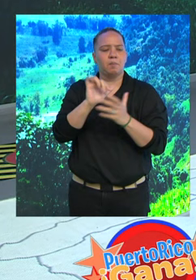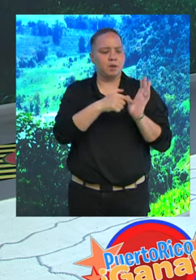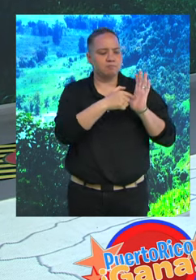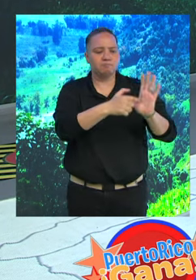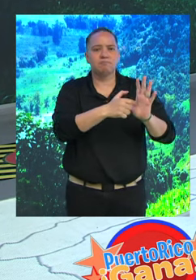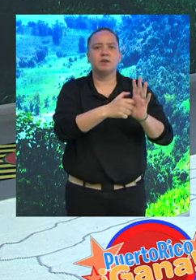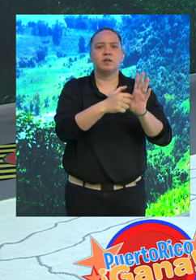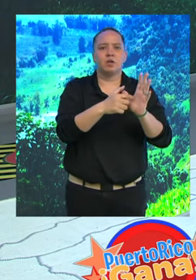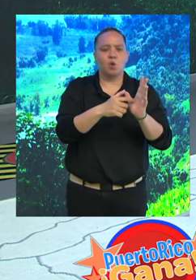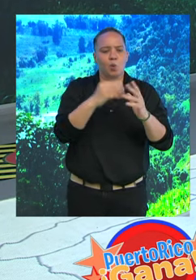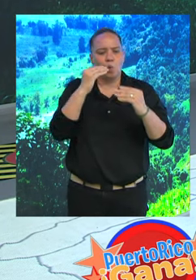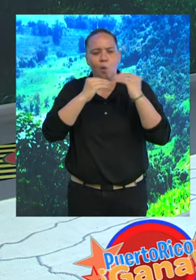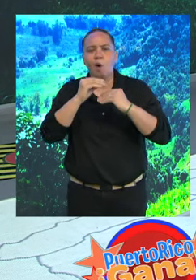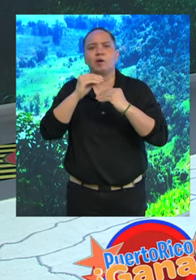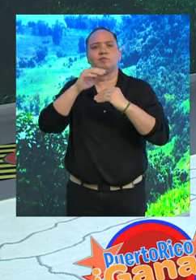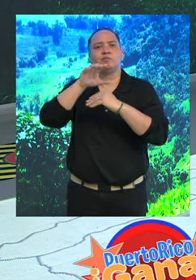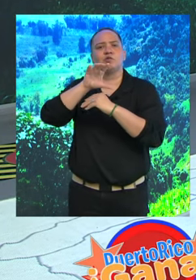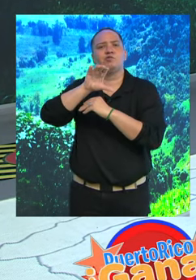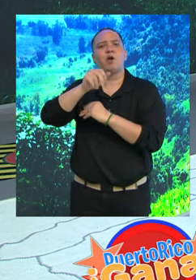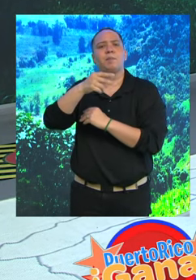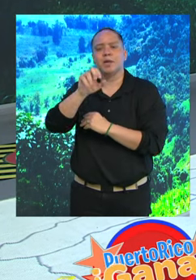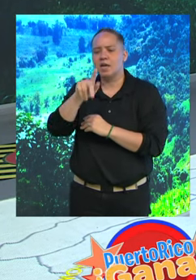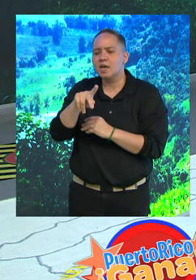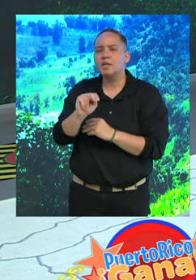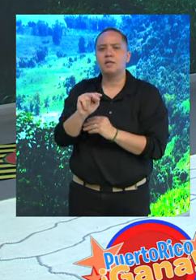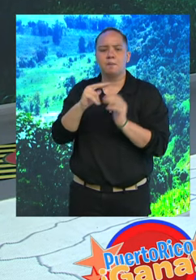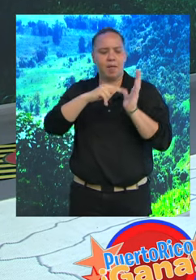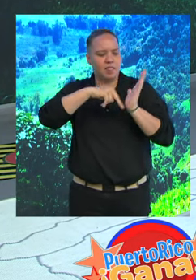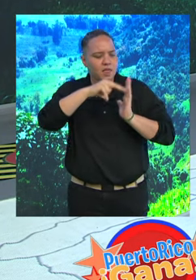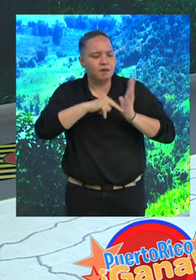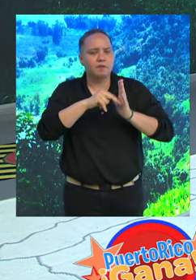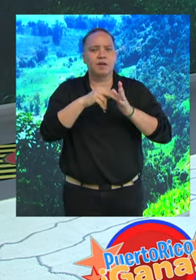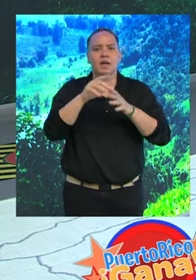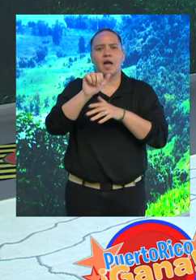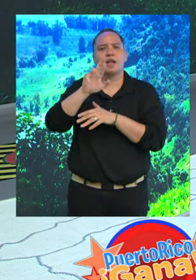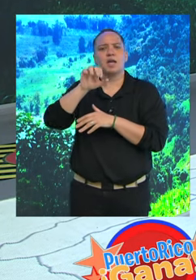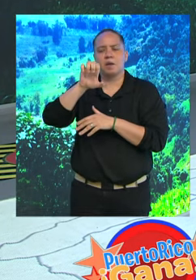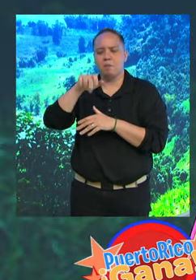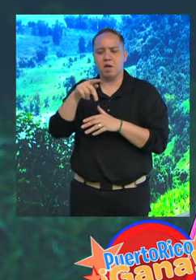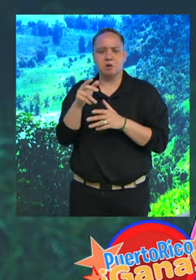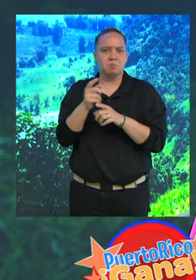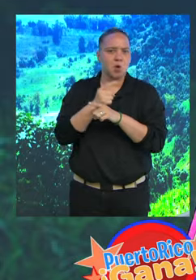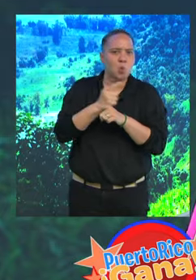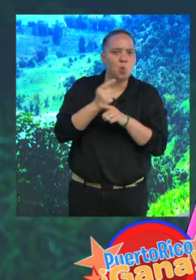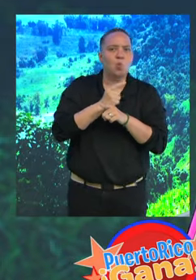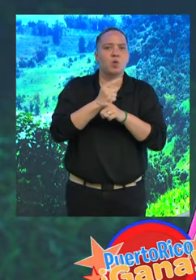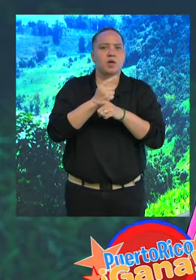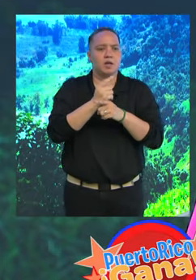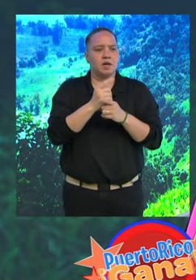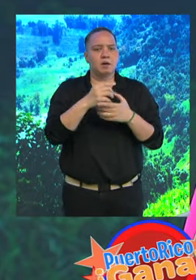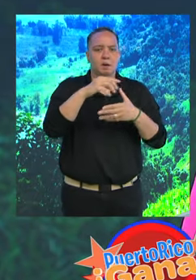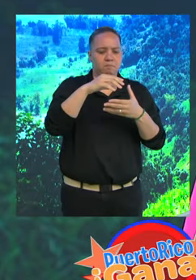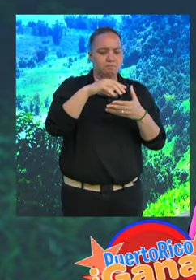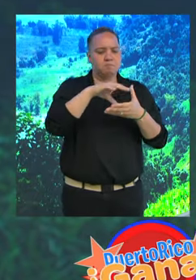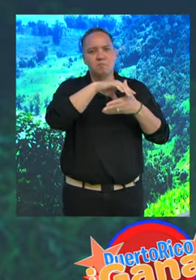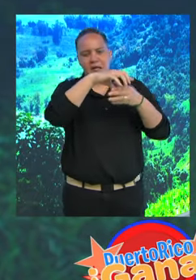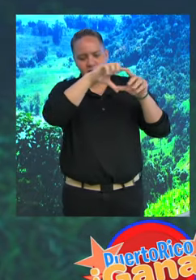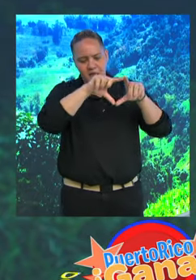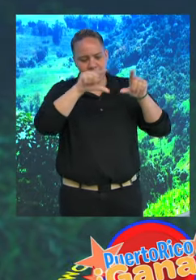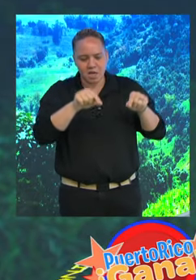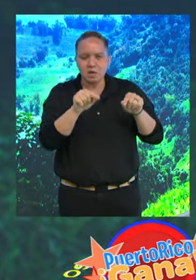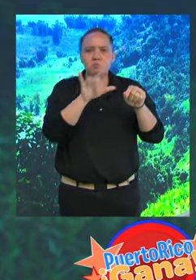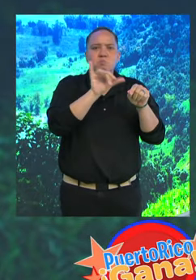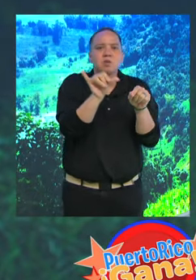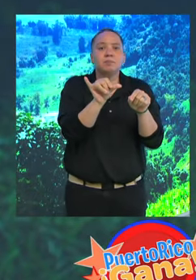público, con pastelillos de chapín, arepas de mantequilla, arepas regulares. También tenemos de la pescadería Chuito, pastelillos y arepas. Y algo muy